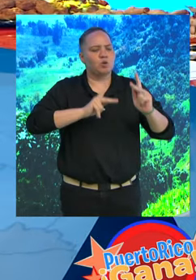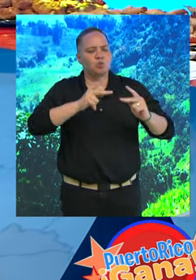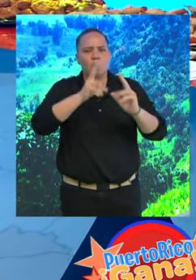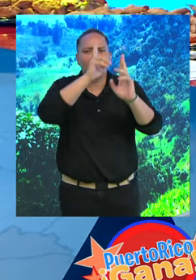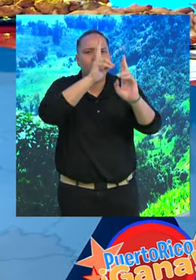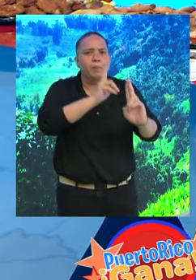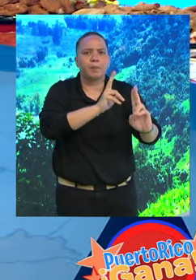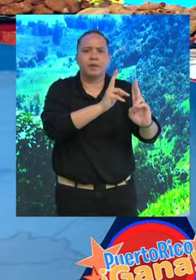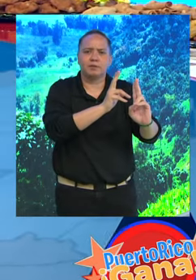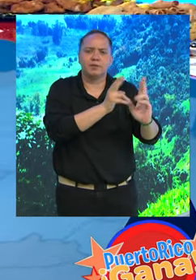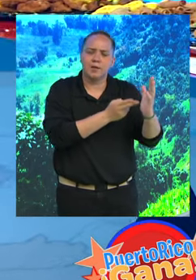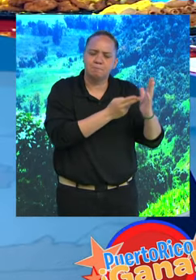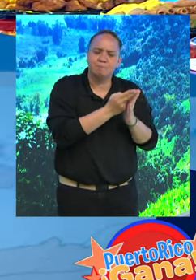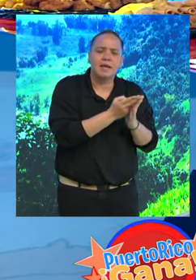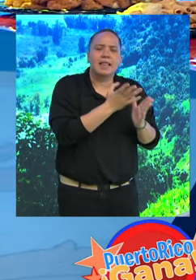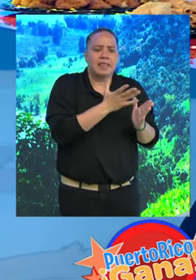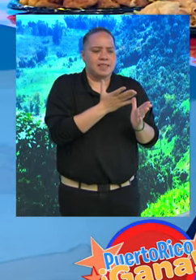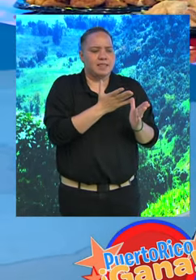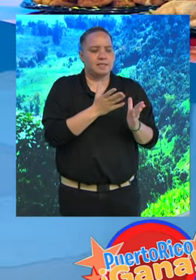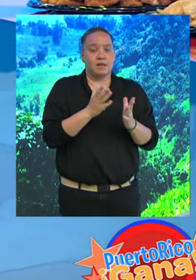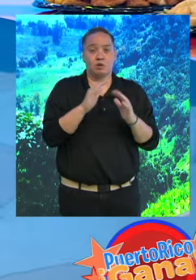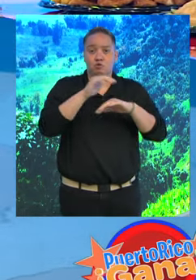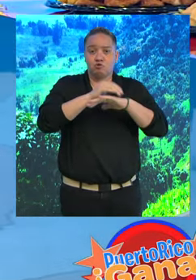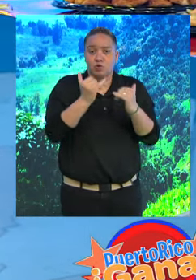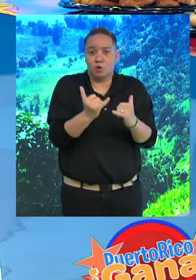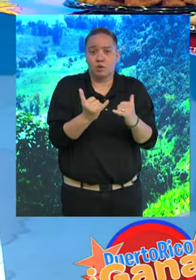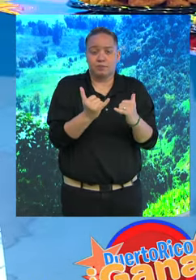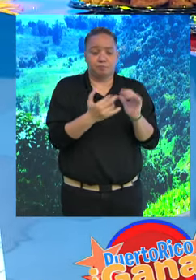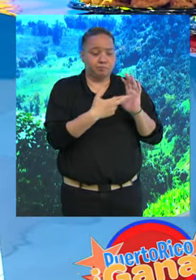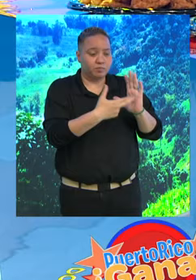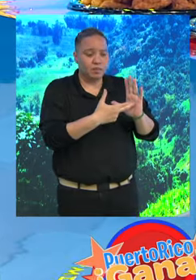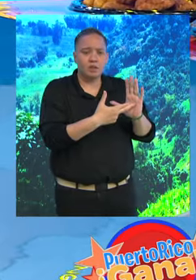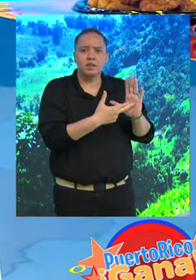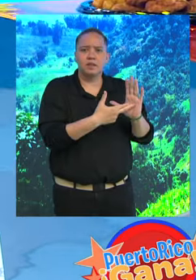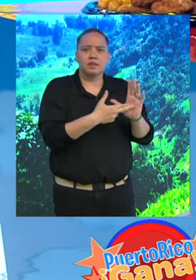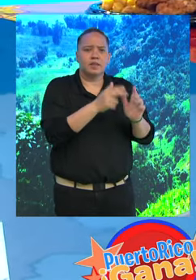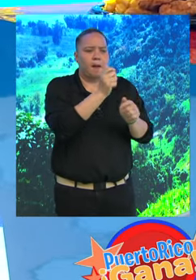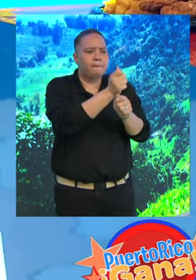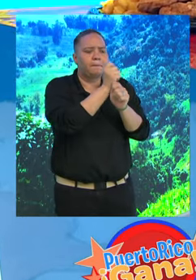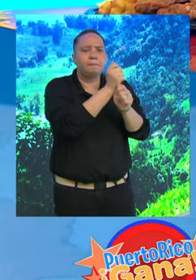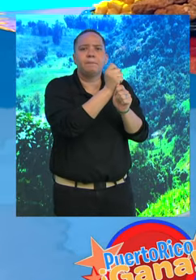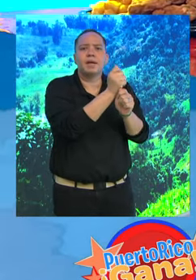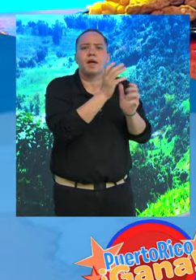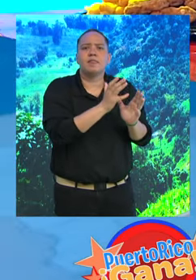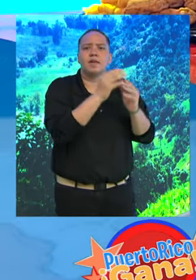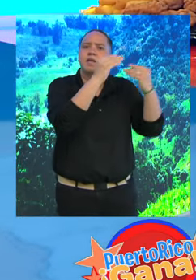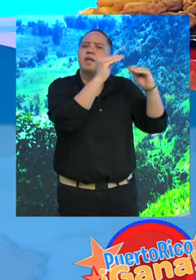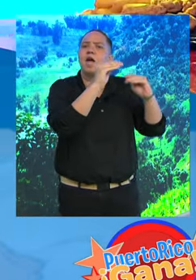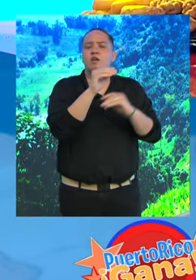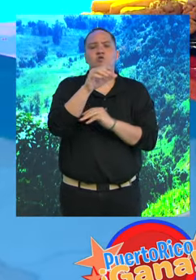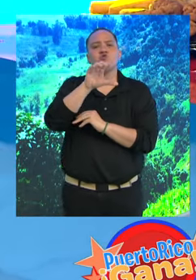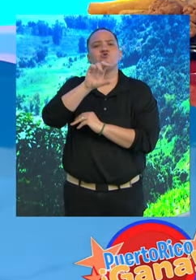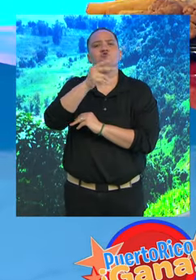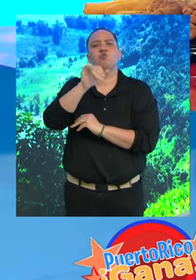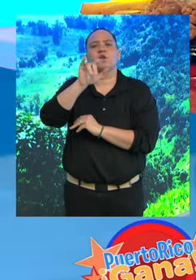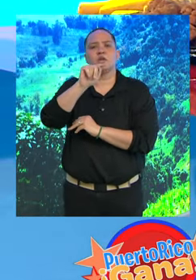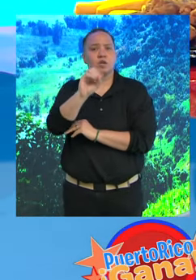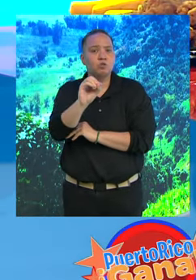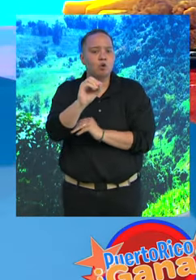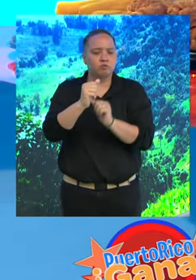que me acompaña en la tarde noche de hoy. Tenemos aquí presentación de lo que es la pescadería Chuito, que me acompañan